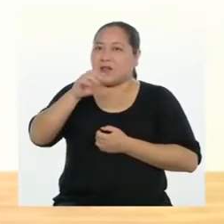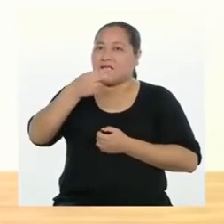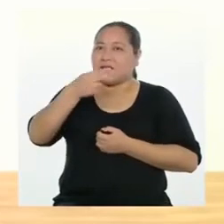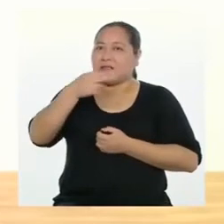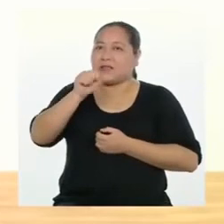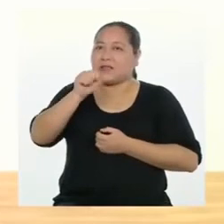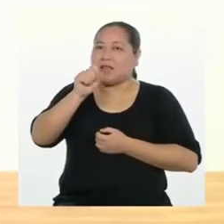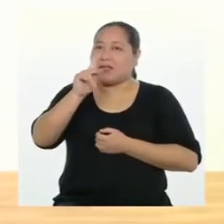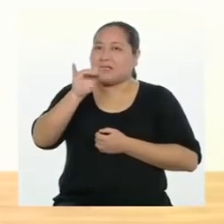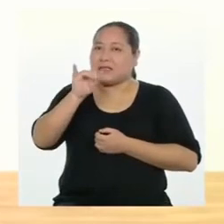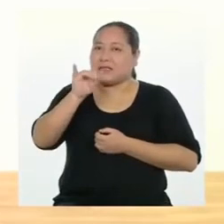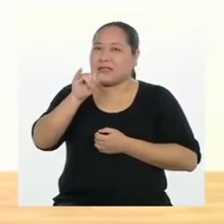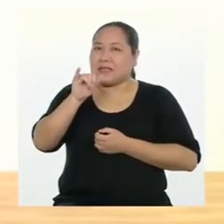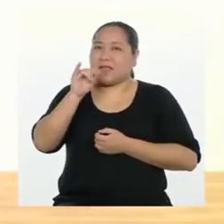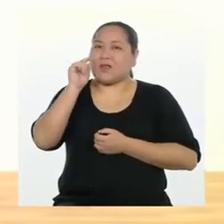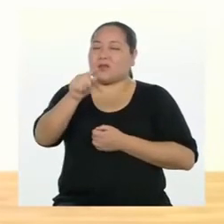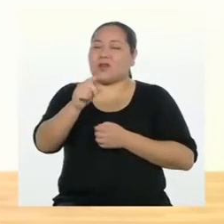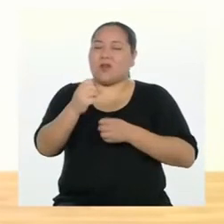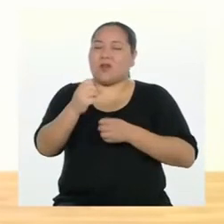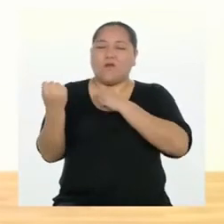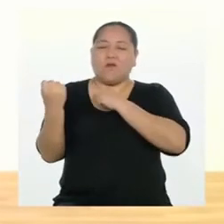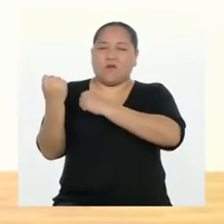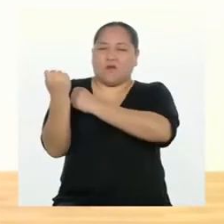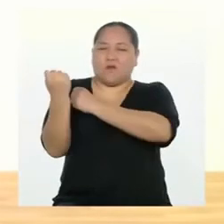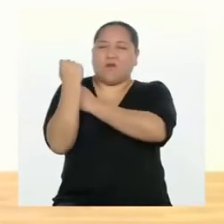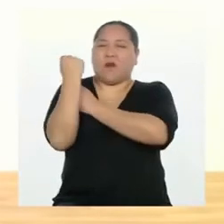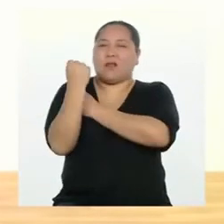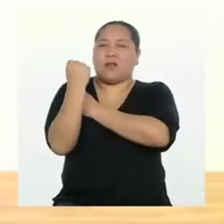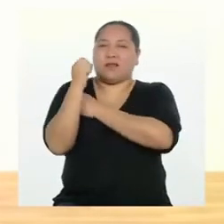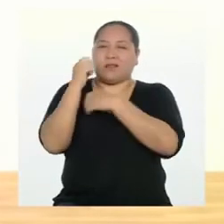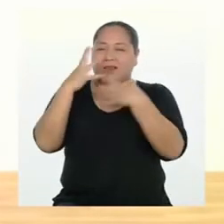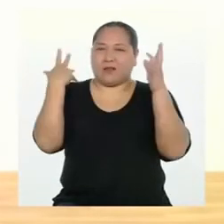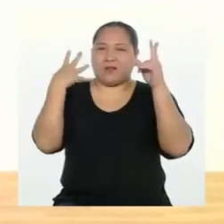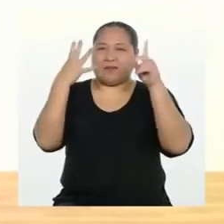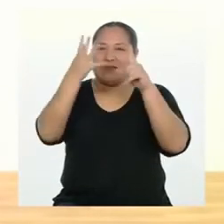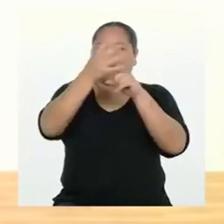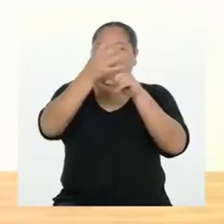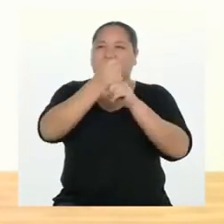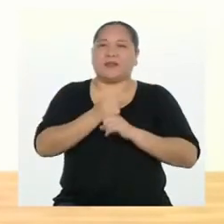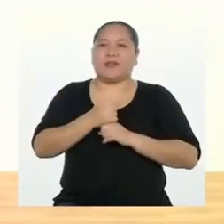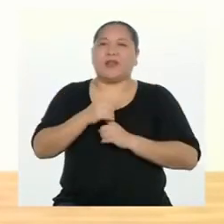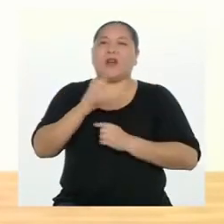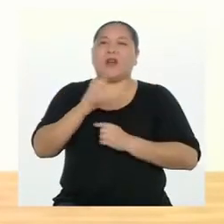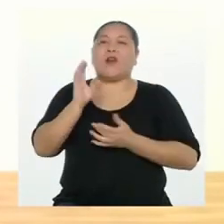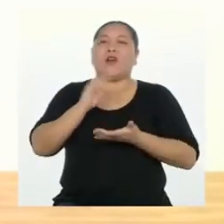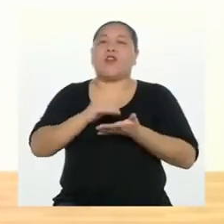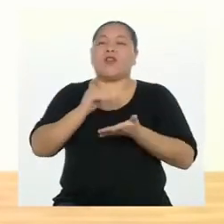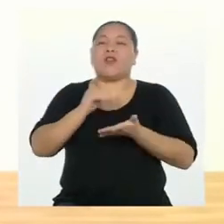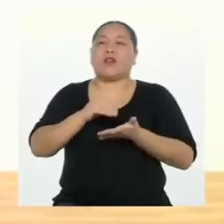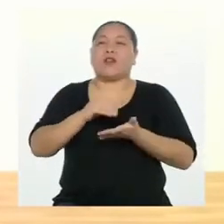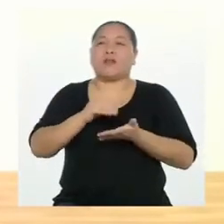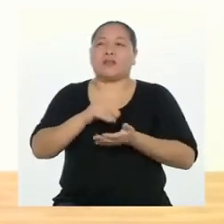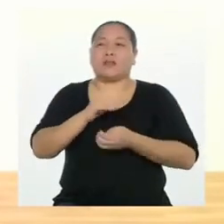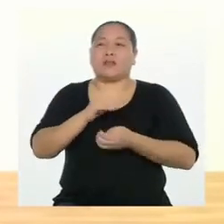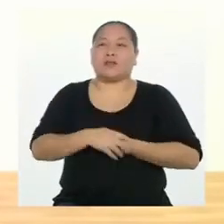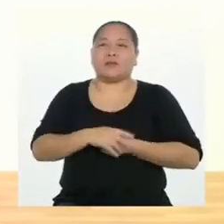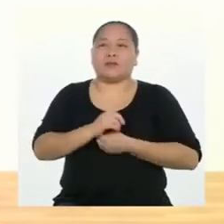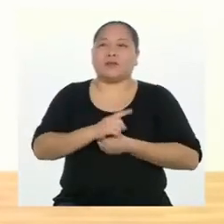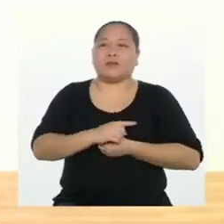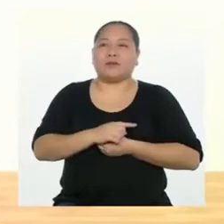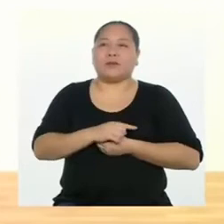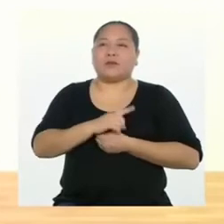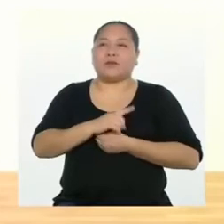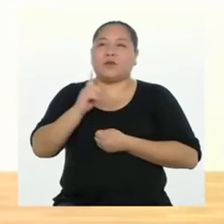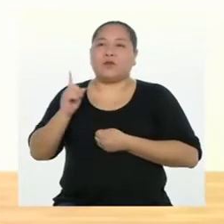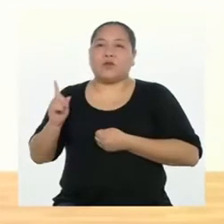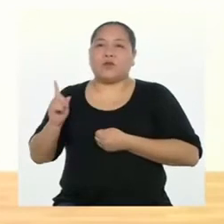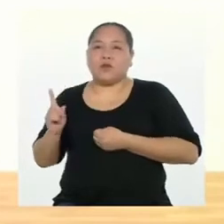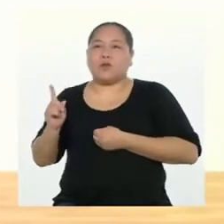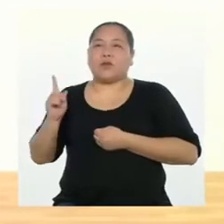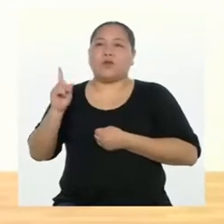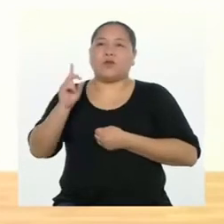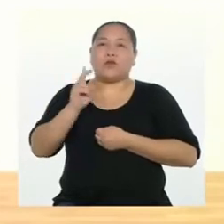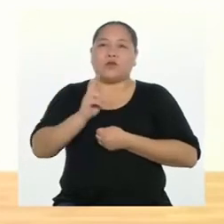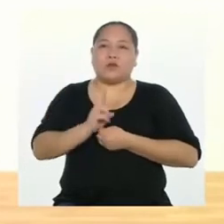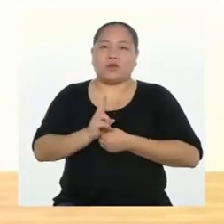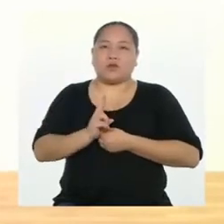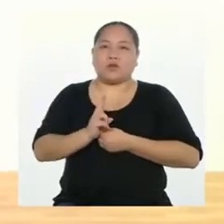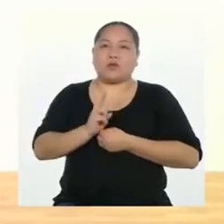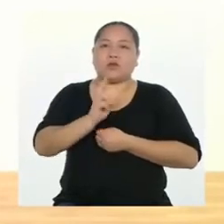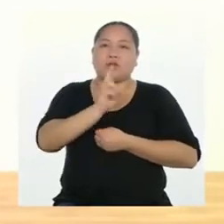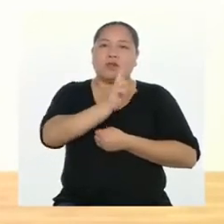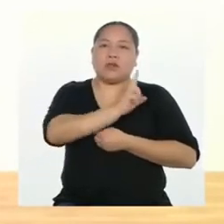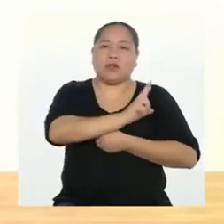mucha fuerza. Pero yo sé que ustedes son fuertes y lo vamos a lograr. Listo. Vamos a repetir esta secuencia. Y uno,